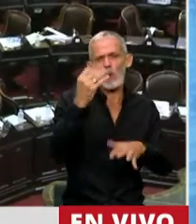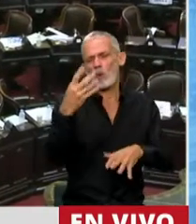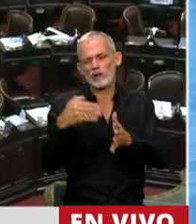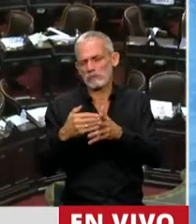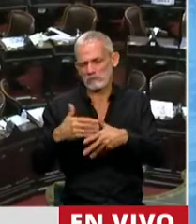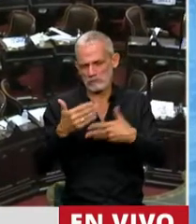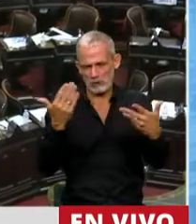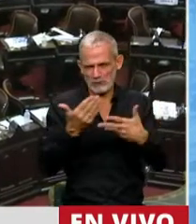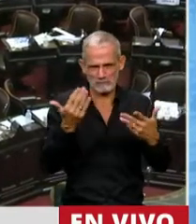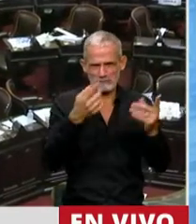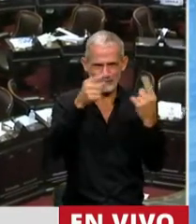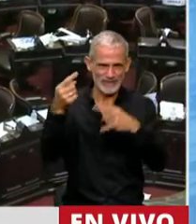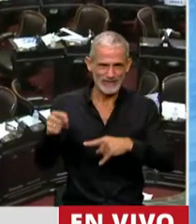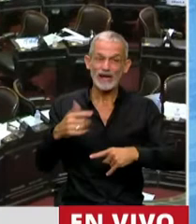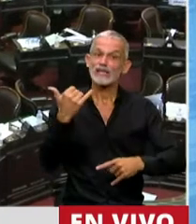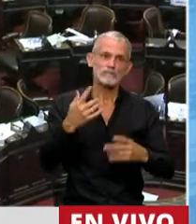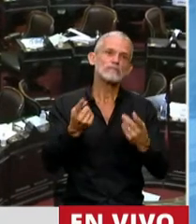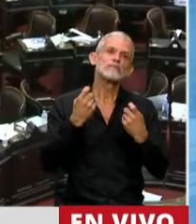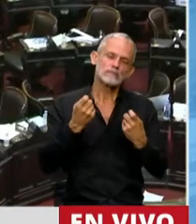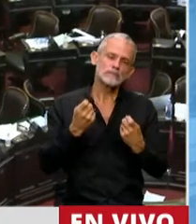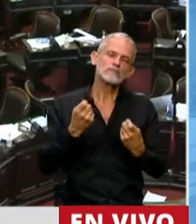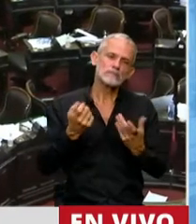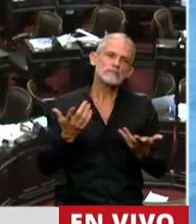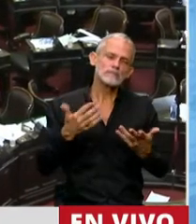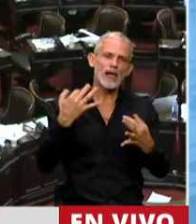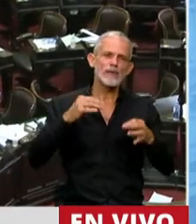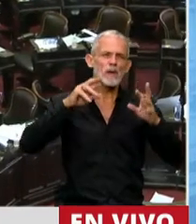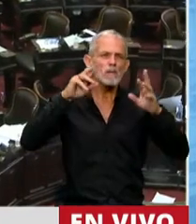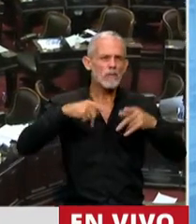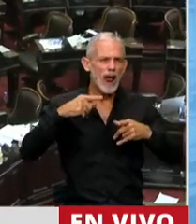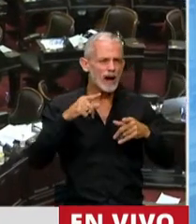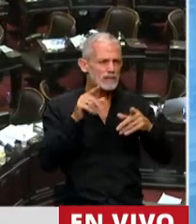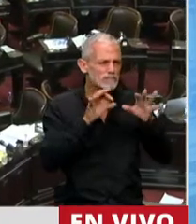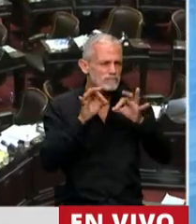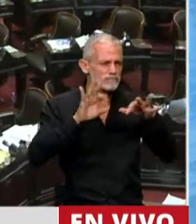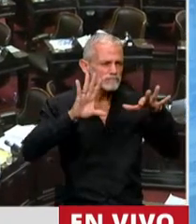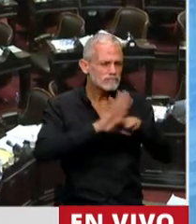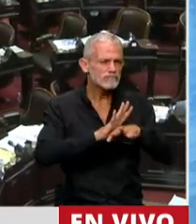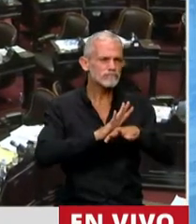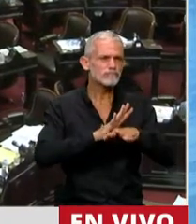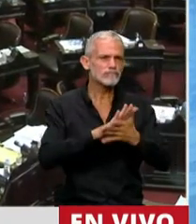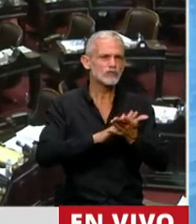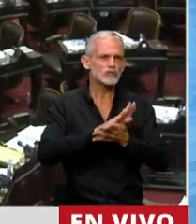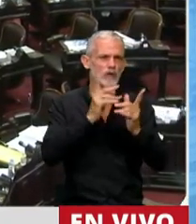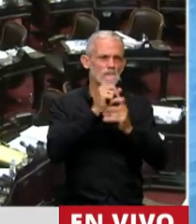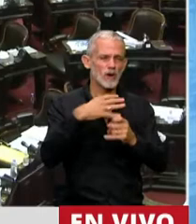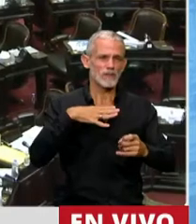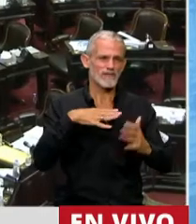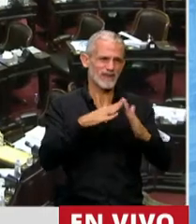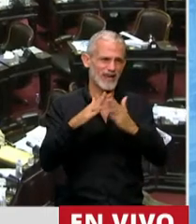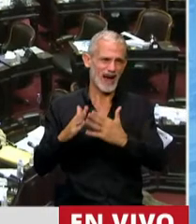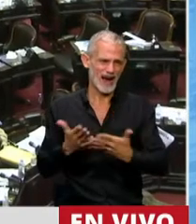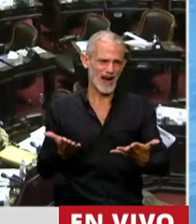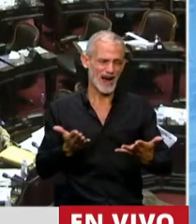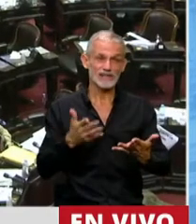lo que es realmente una necesidad de tomar una política estratégica. Y créanme que aquí tenemos que poner